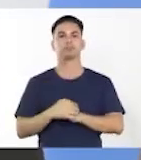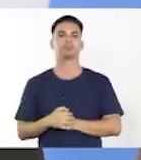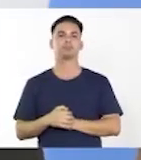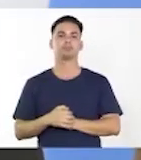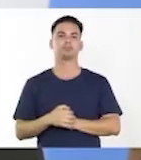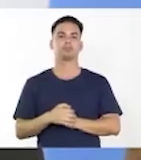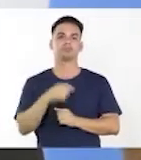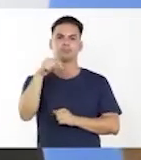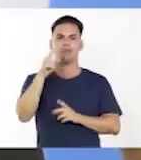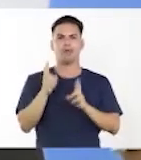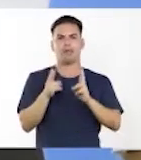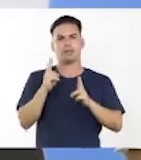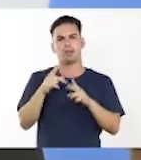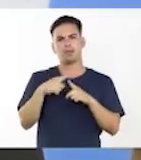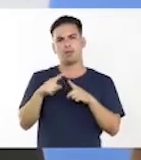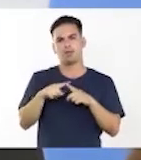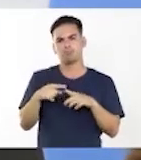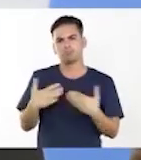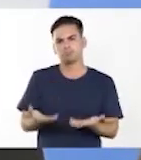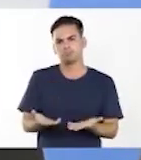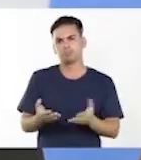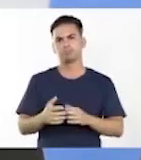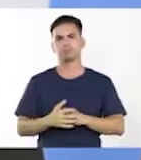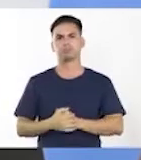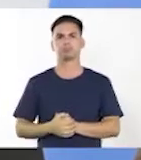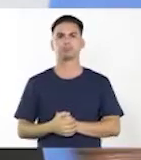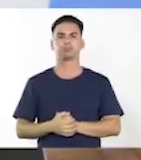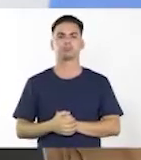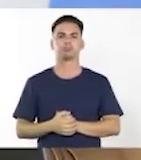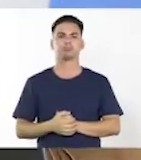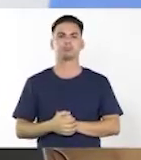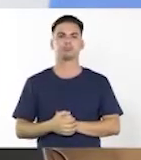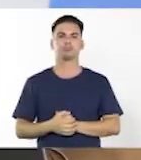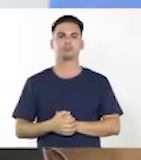Bien. ¿Qué actividades se van a desarrollar acá?